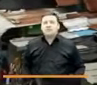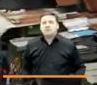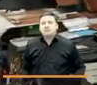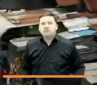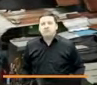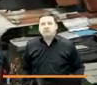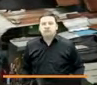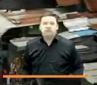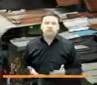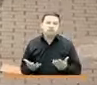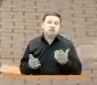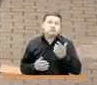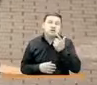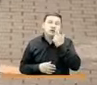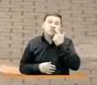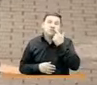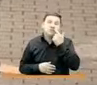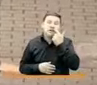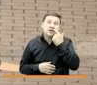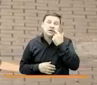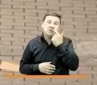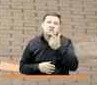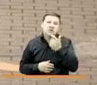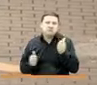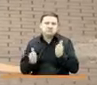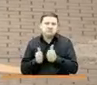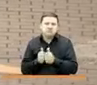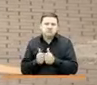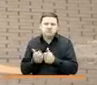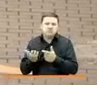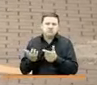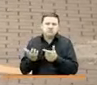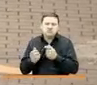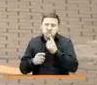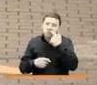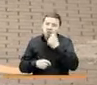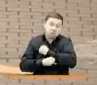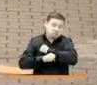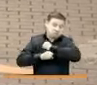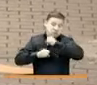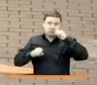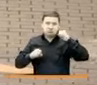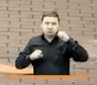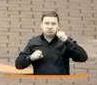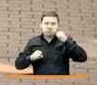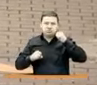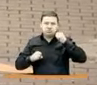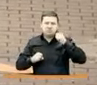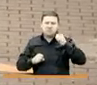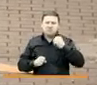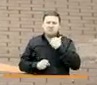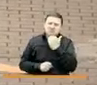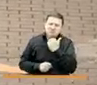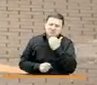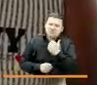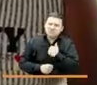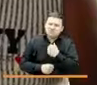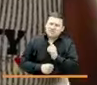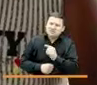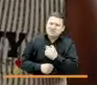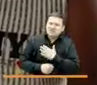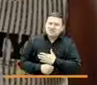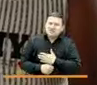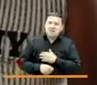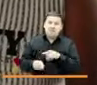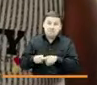ese día mi papá ese día tempranitico se levantó como nunca que no es mío no sé qué me estará pasando mi